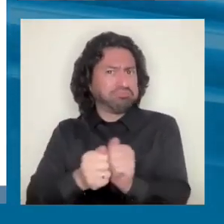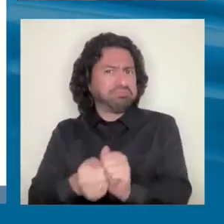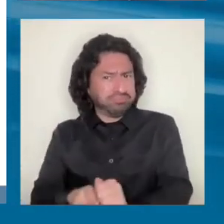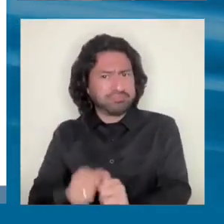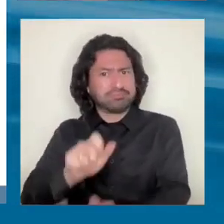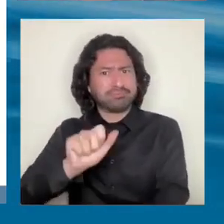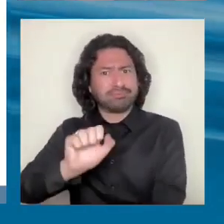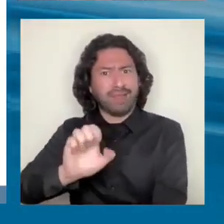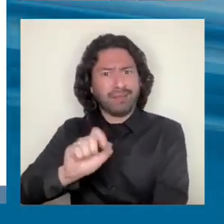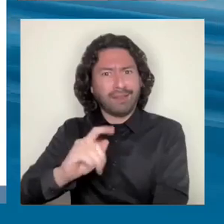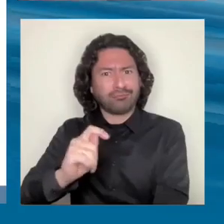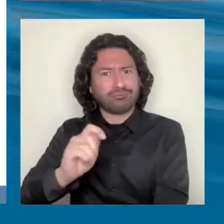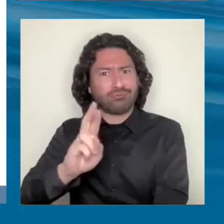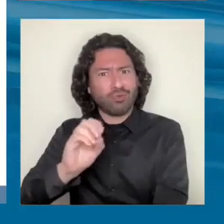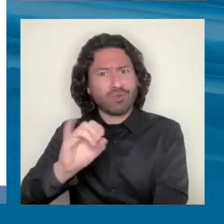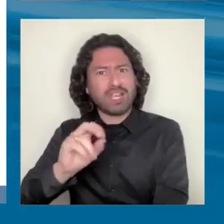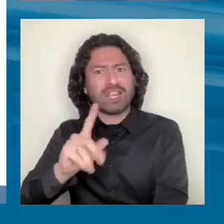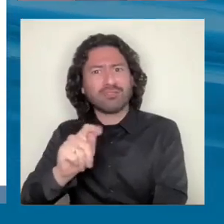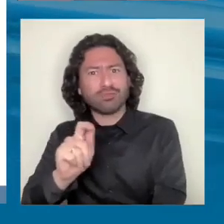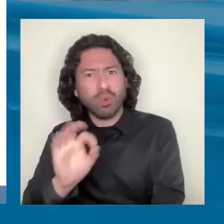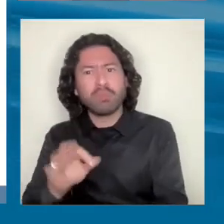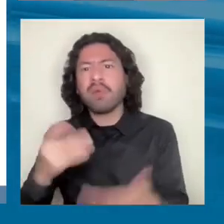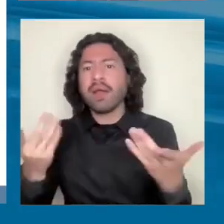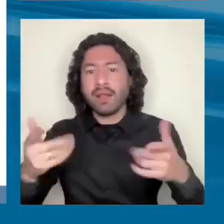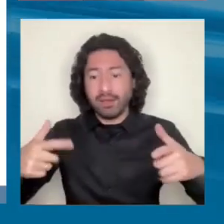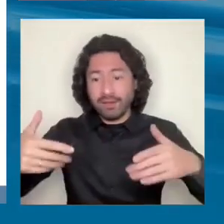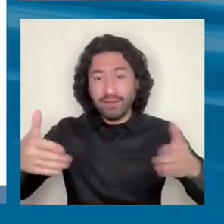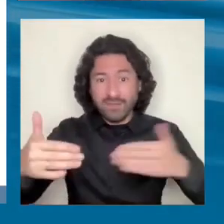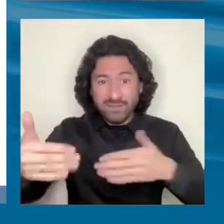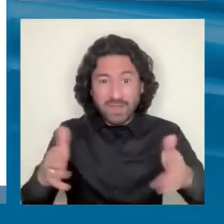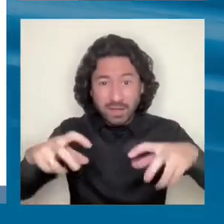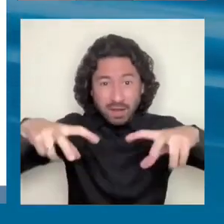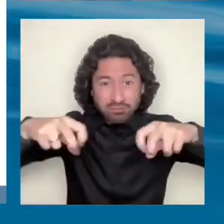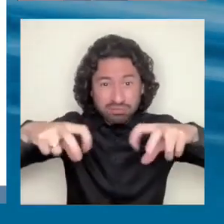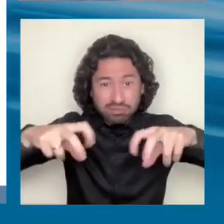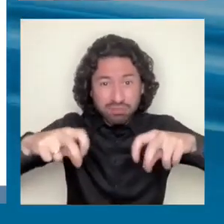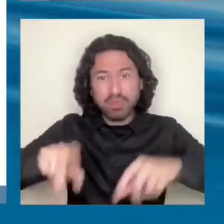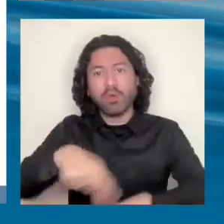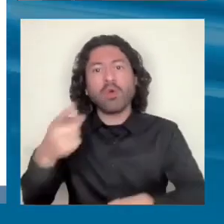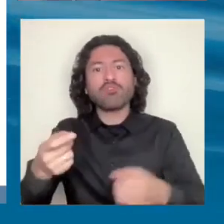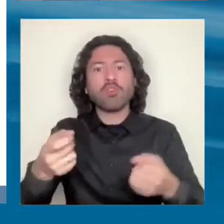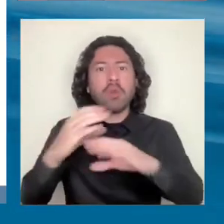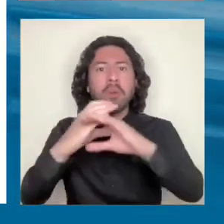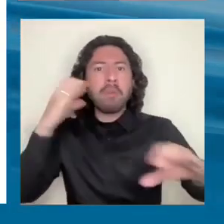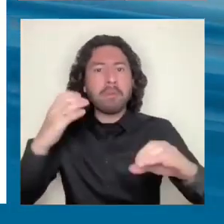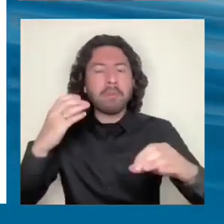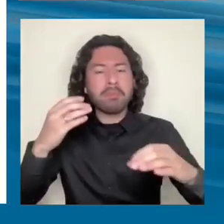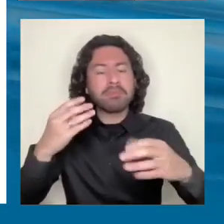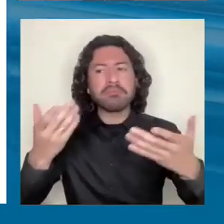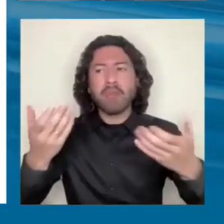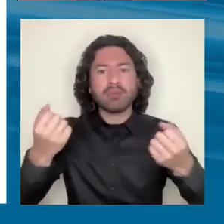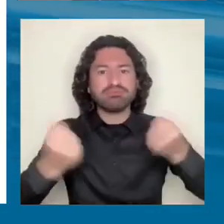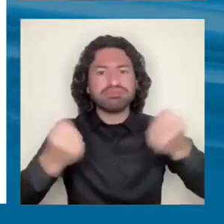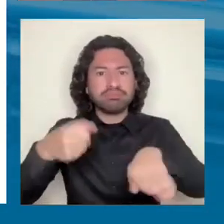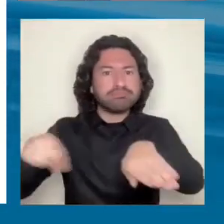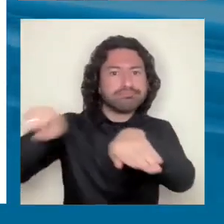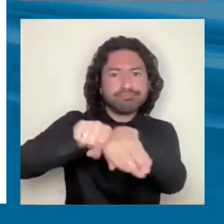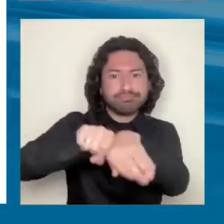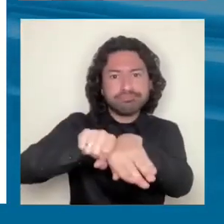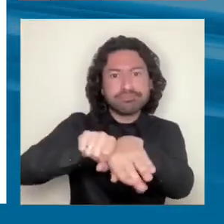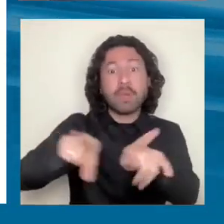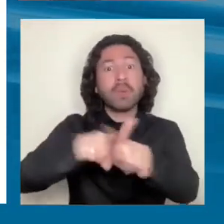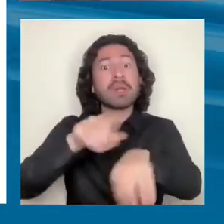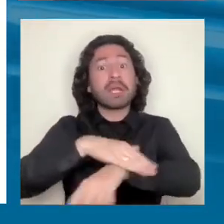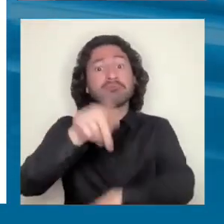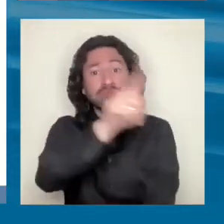producción de baterías, avanzar a la producción de buses eléctricos? Lo mismo aplica en otros países. ¿Y cómo